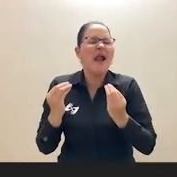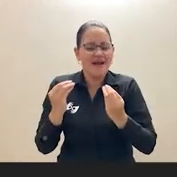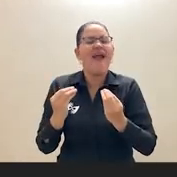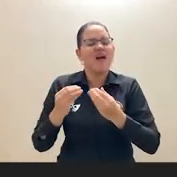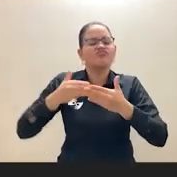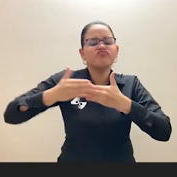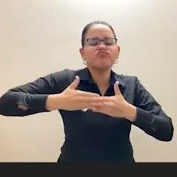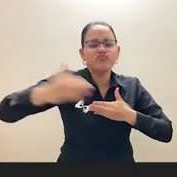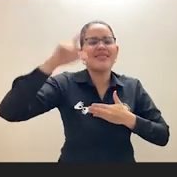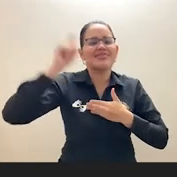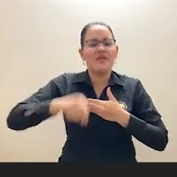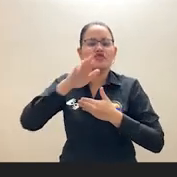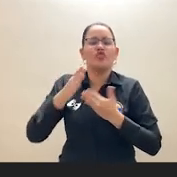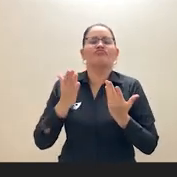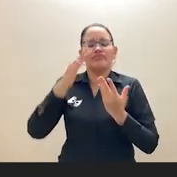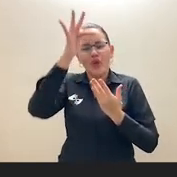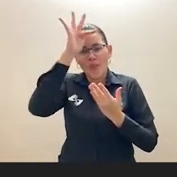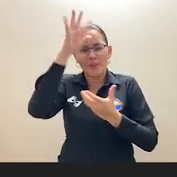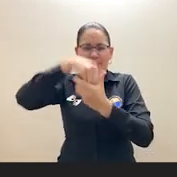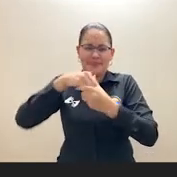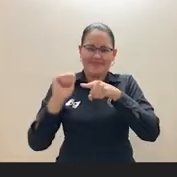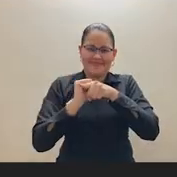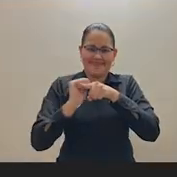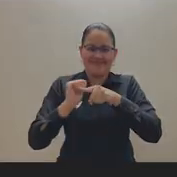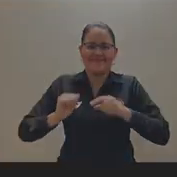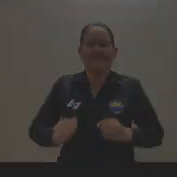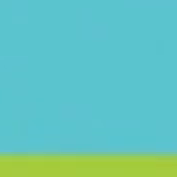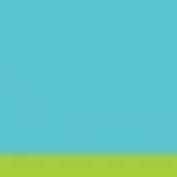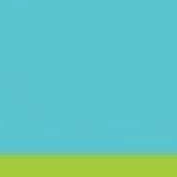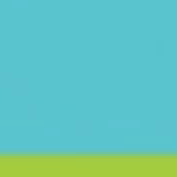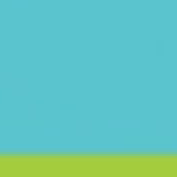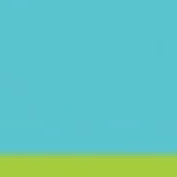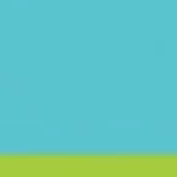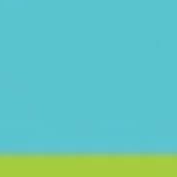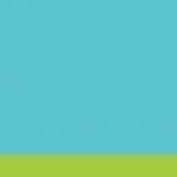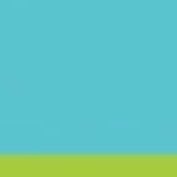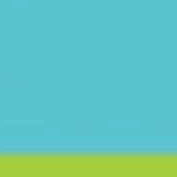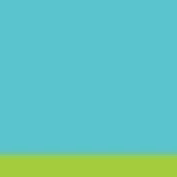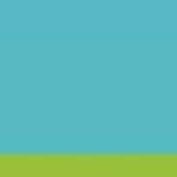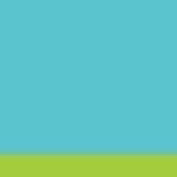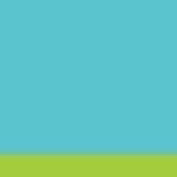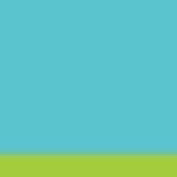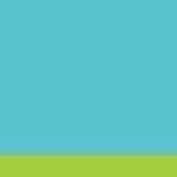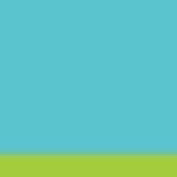y son otorgadas para formalizar el inicio del internado rotatorio. ¡Gracias! ¡Gracias! ¡Gracias! ¡Gracias!